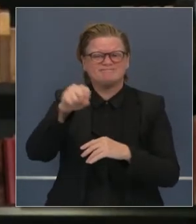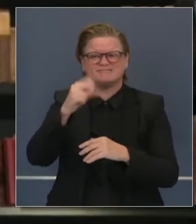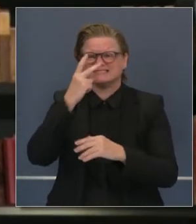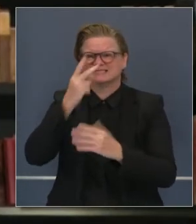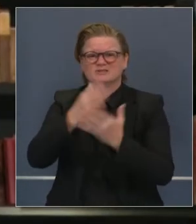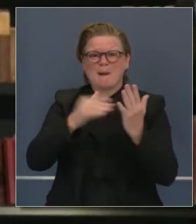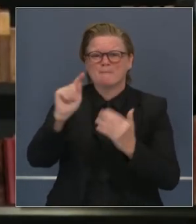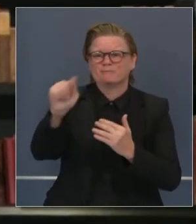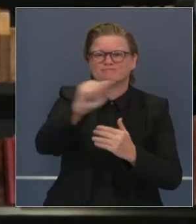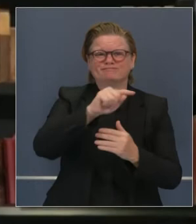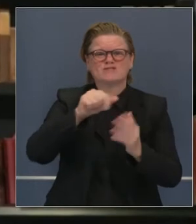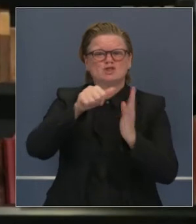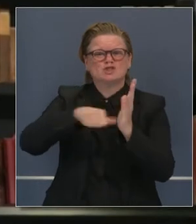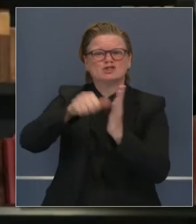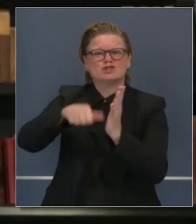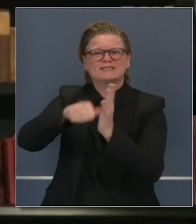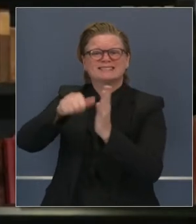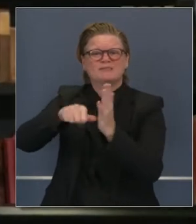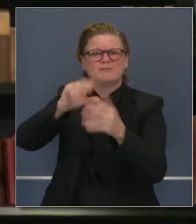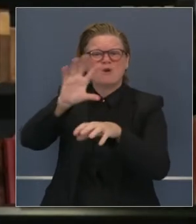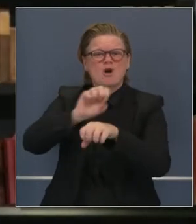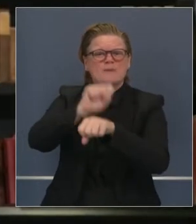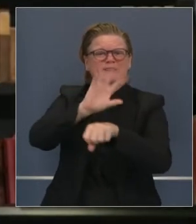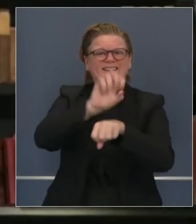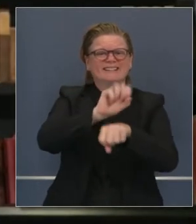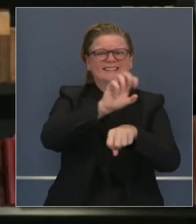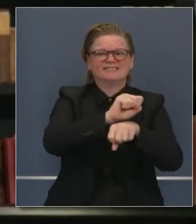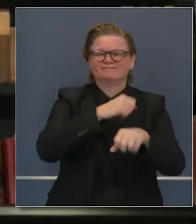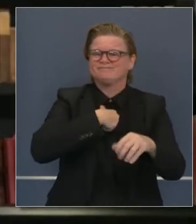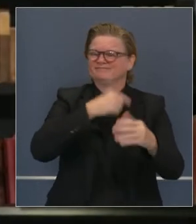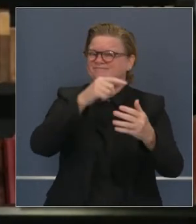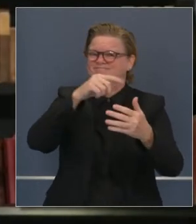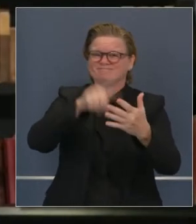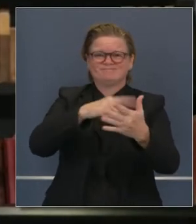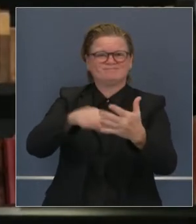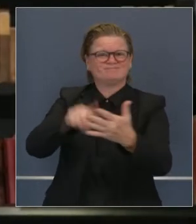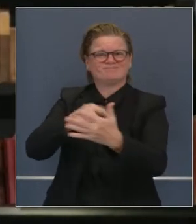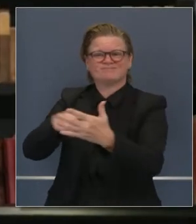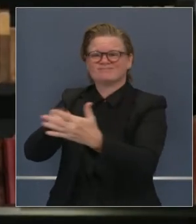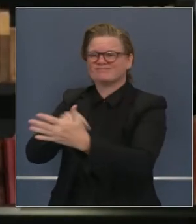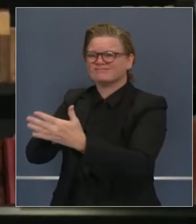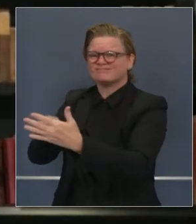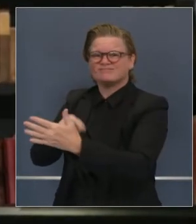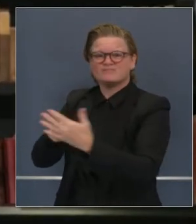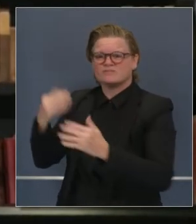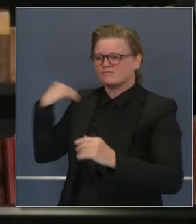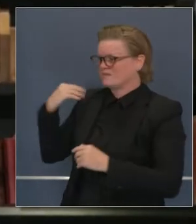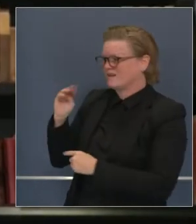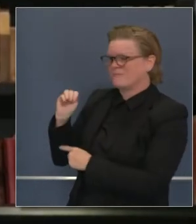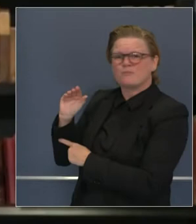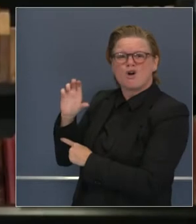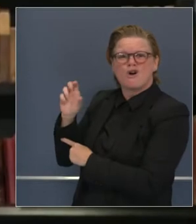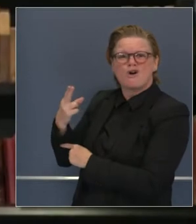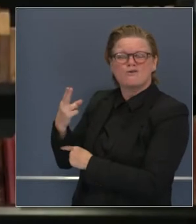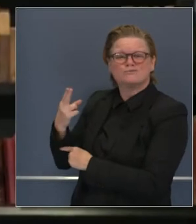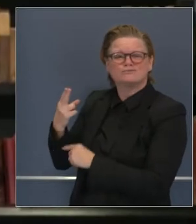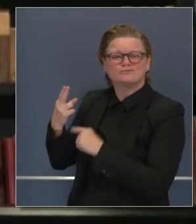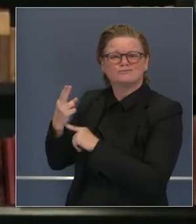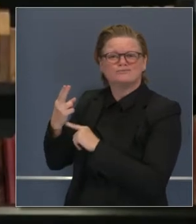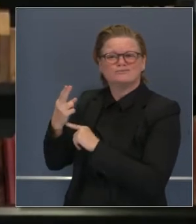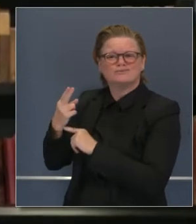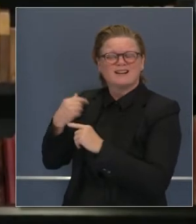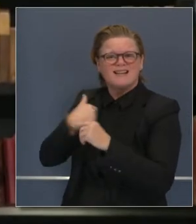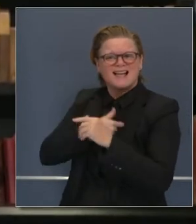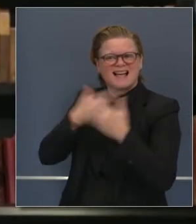Dr. Galli tal vez pueda hablar más formalmente del tipo de cirugías, que a principios de la pandemia, muchos de ellas fueron suspendidas voluntariamente,